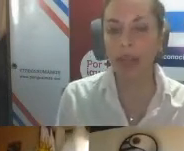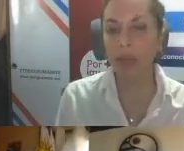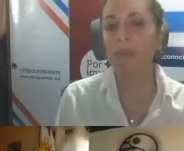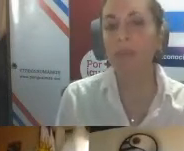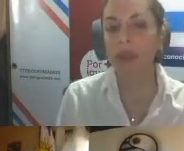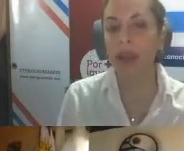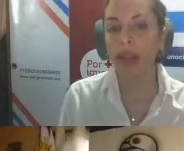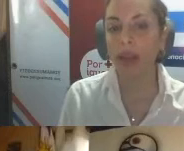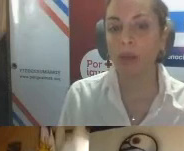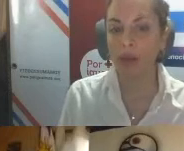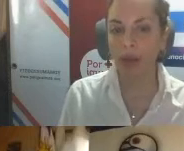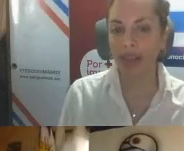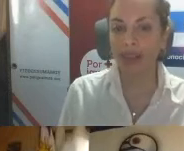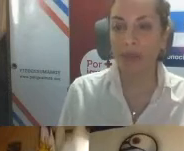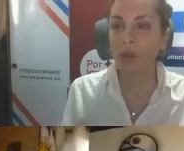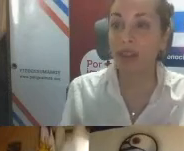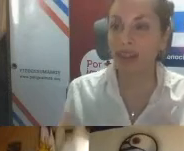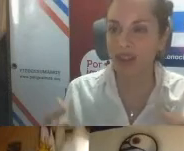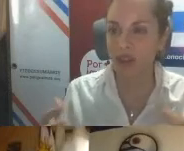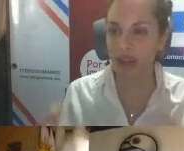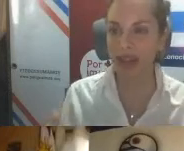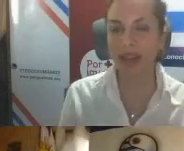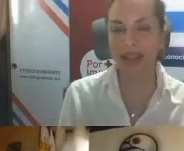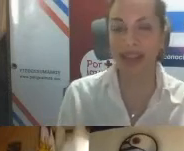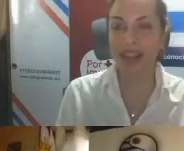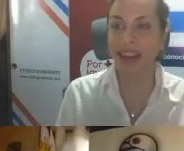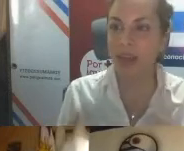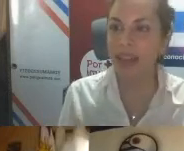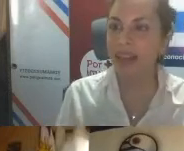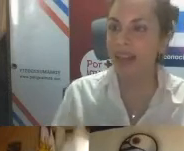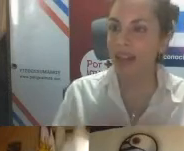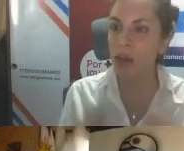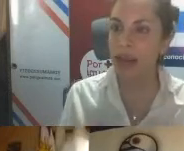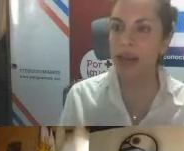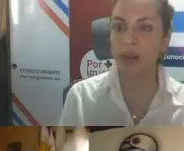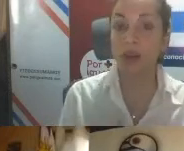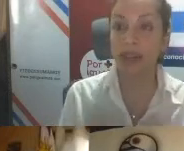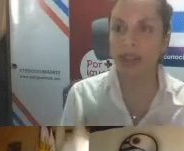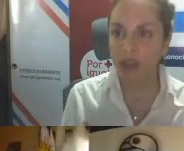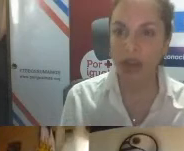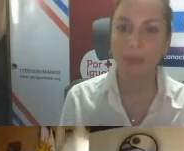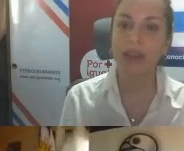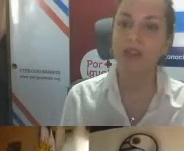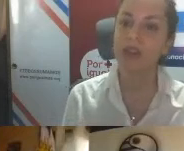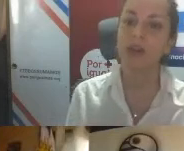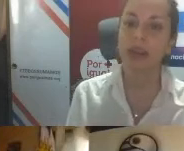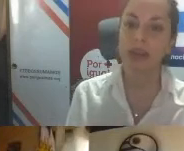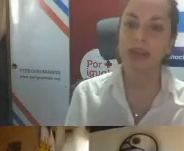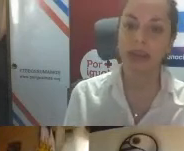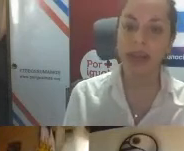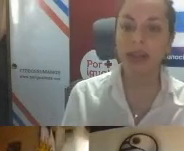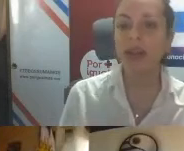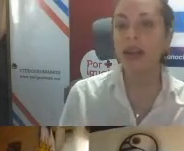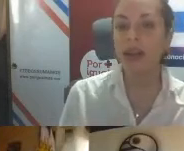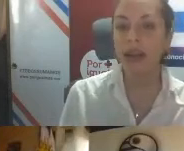porque, bueno, este marco internacional que reglamenta, que regula los derechos de las personas con